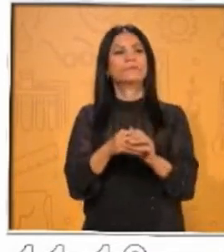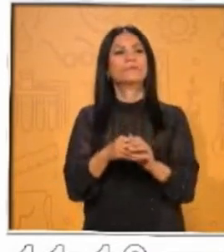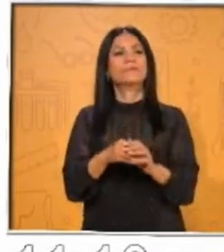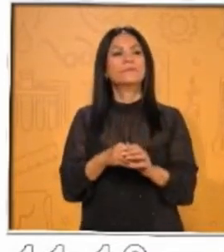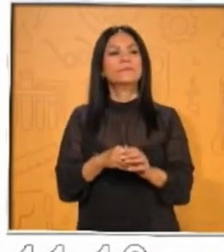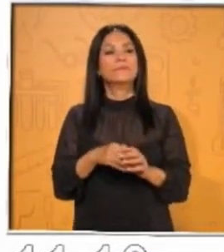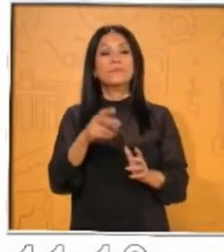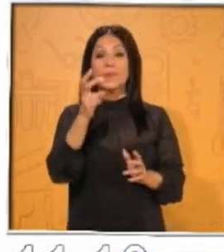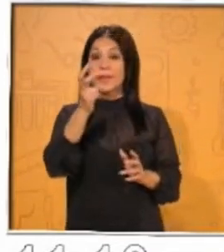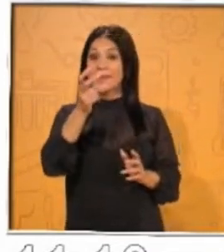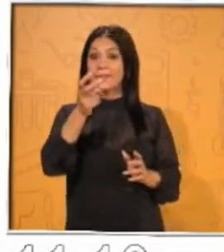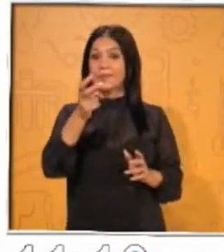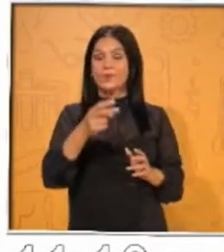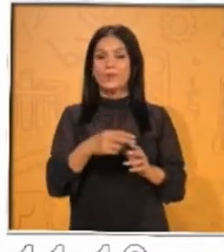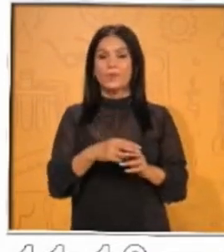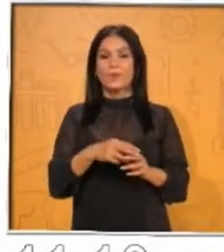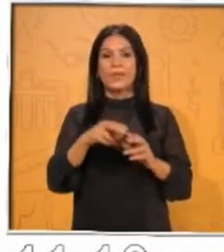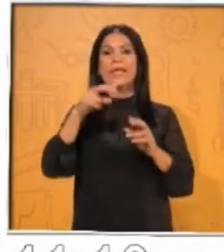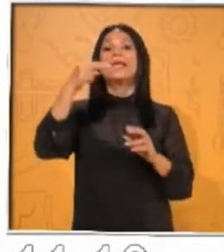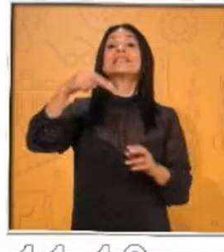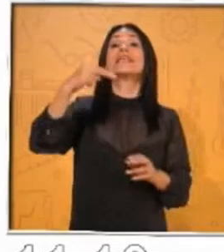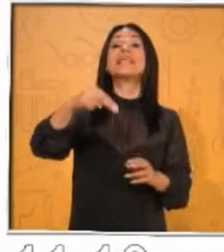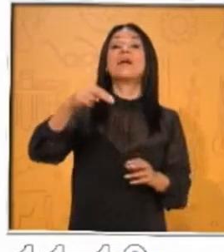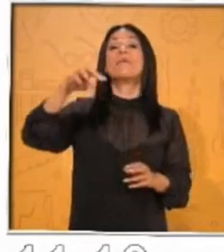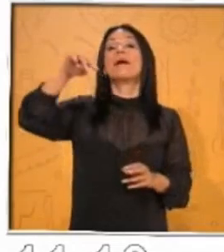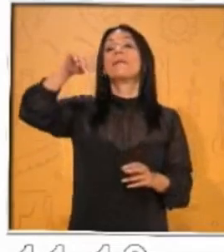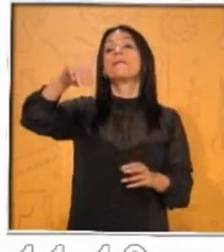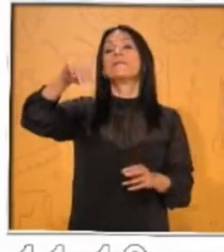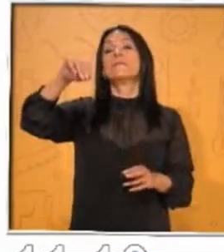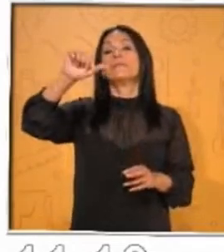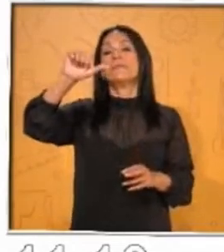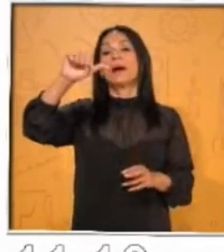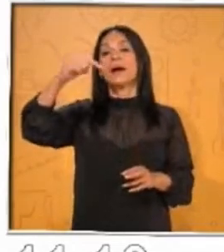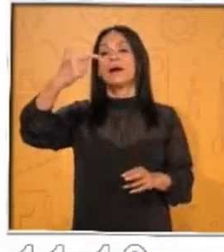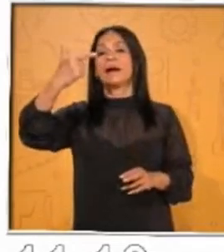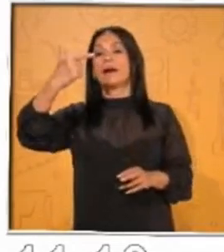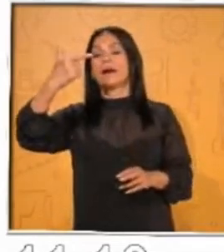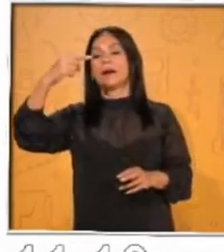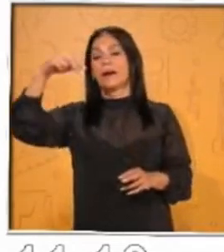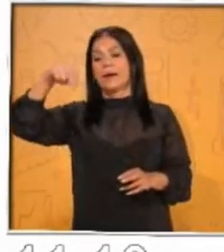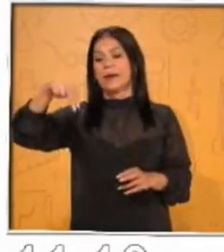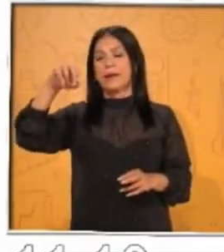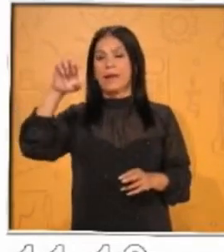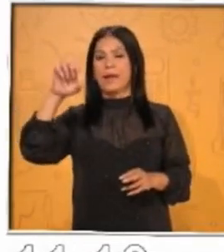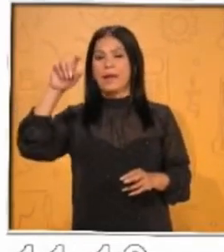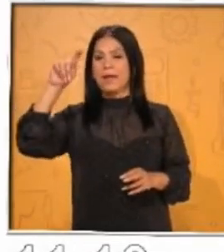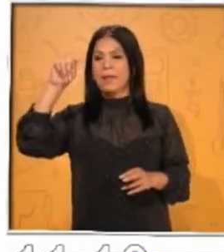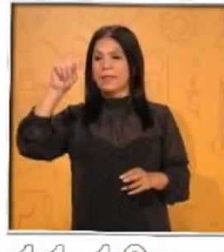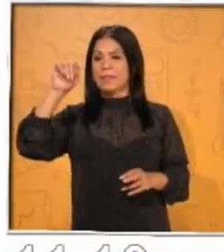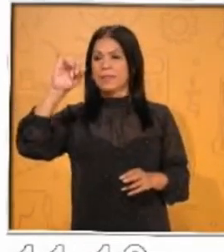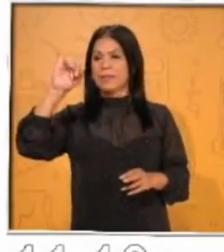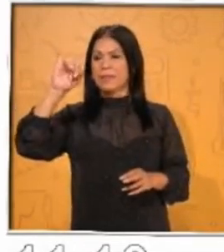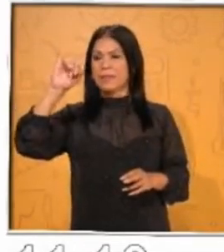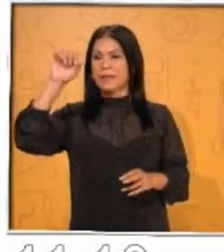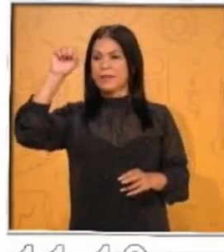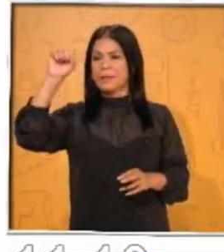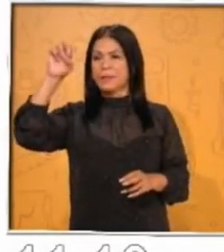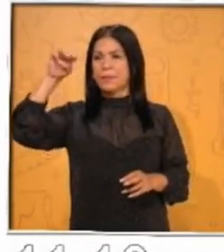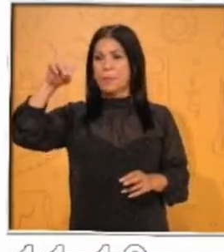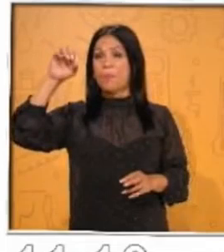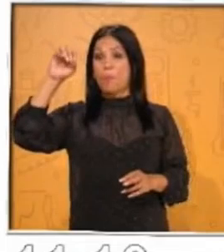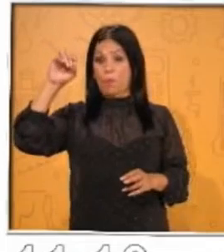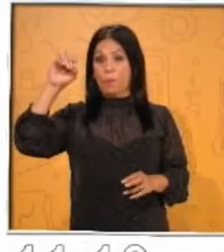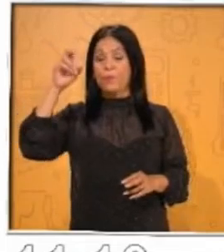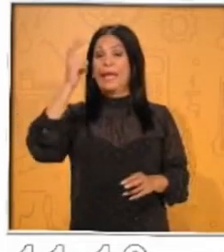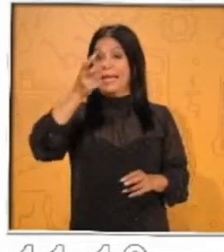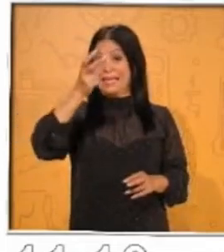Y además existen muchísimos imanes de diferentes formas y tamaño. Pero, ¿todas las partes de un imán tienen la misma